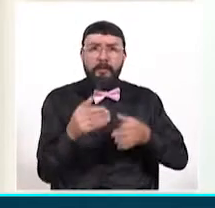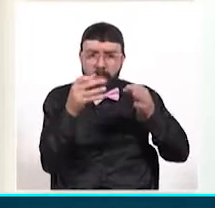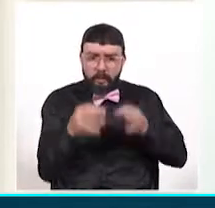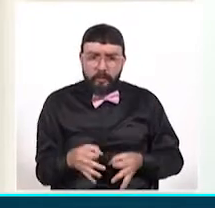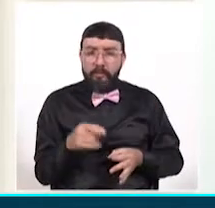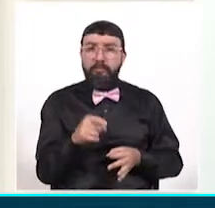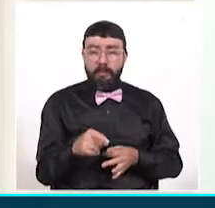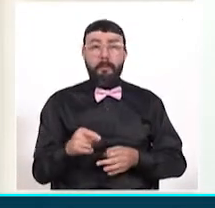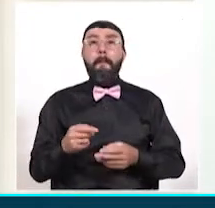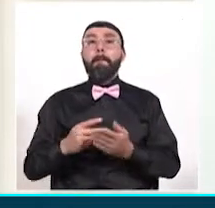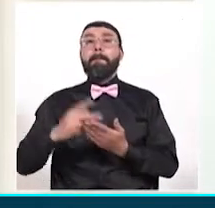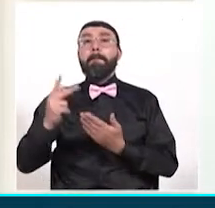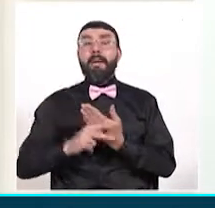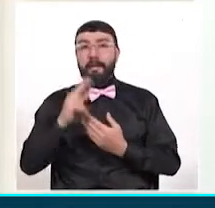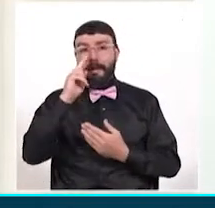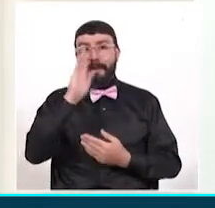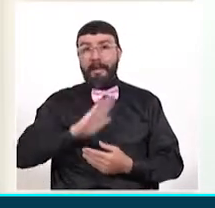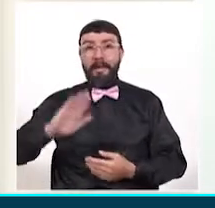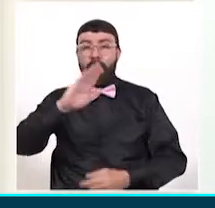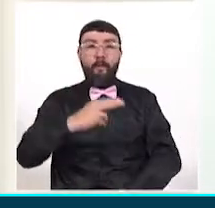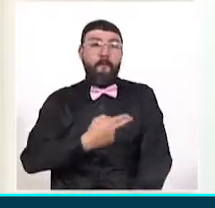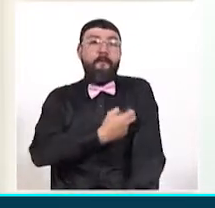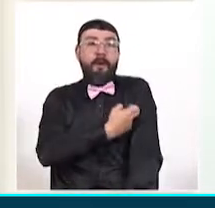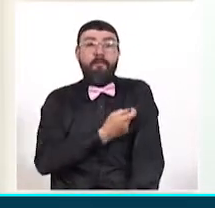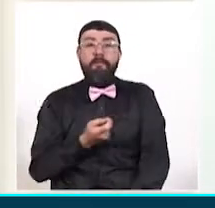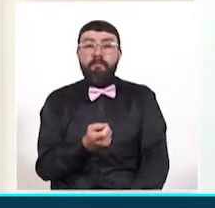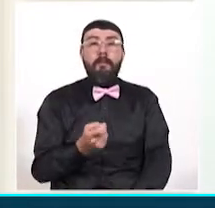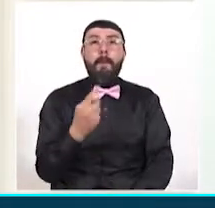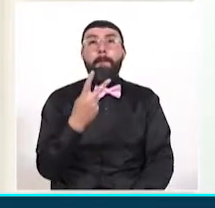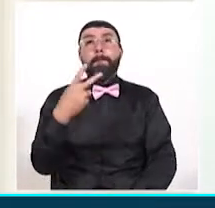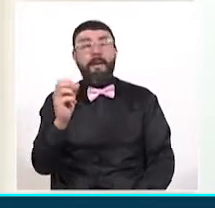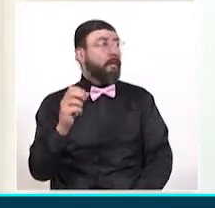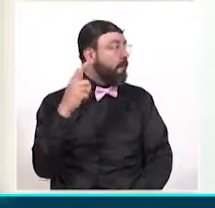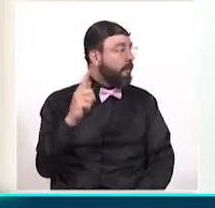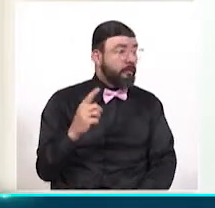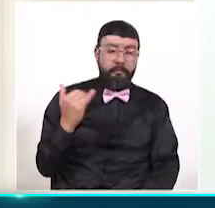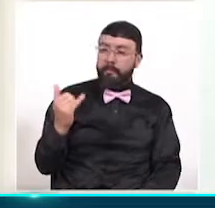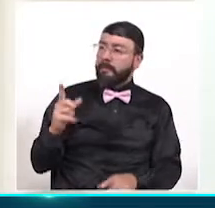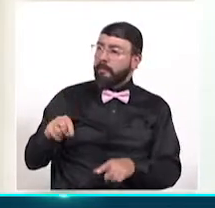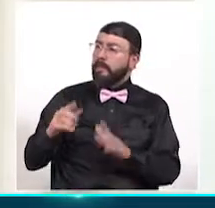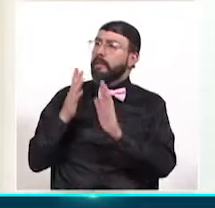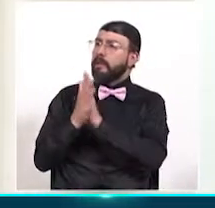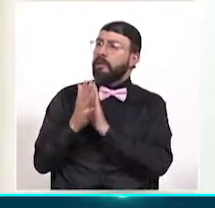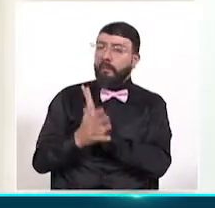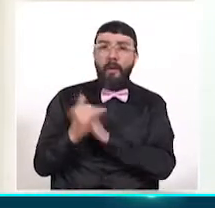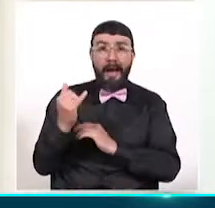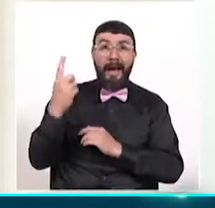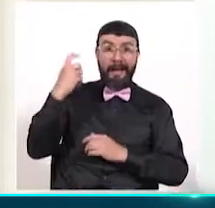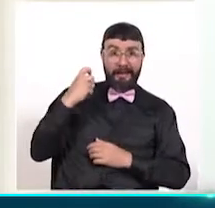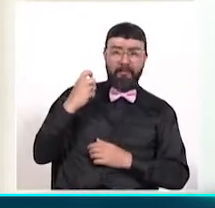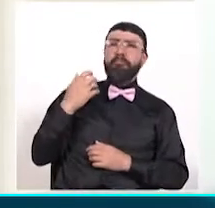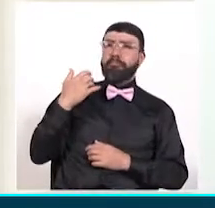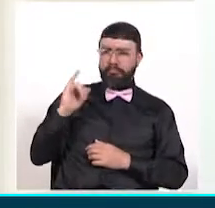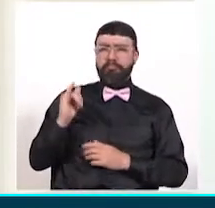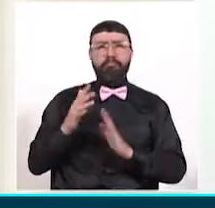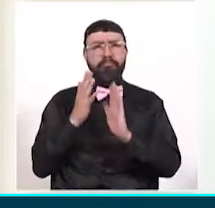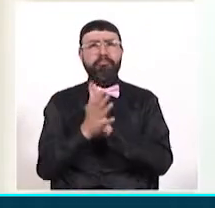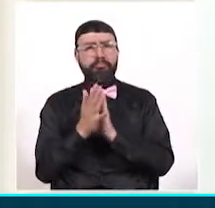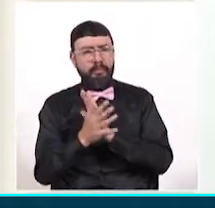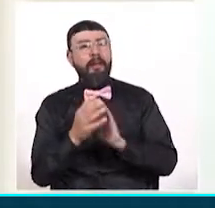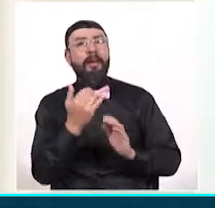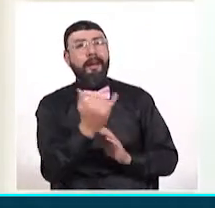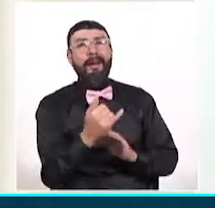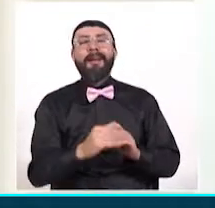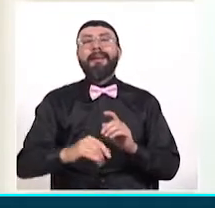Plan Nacional de Vacunación previsto para este 20 de febrero. Cabe recordar que ayer ya se lanzó oficialmente y ya está al servicio de los colombianos